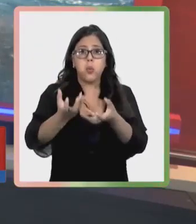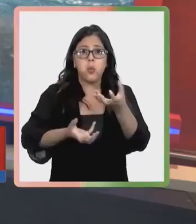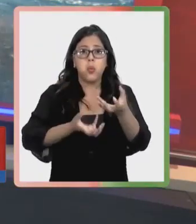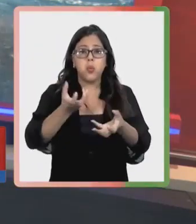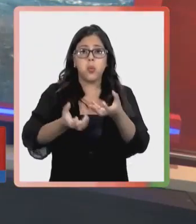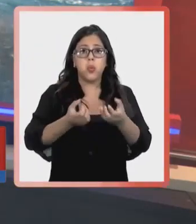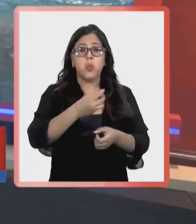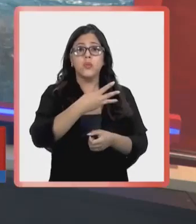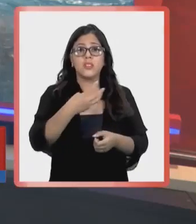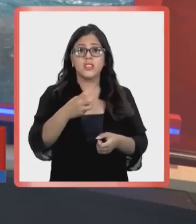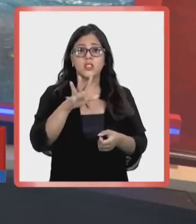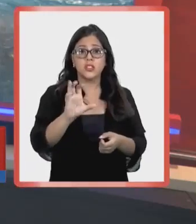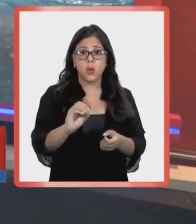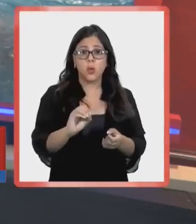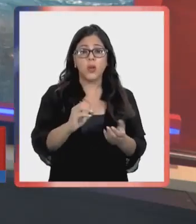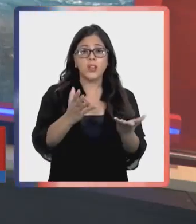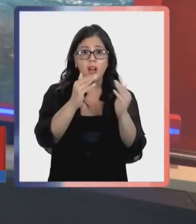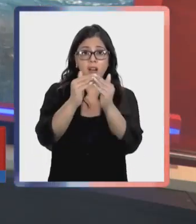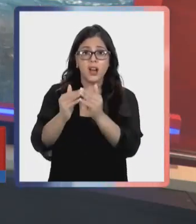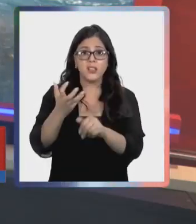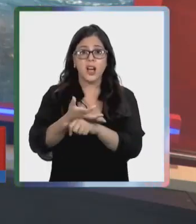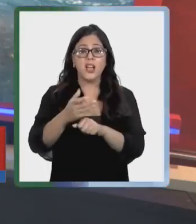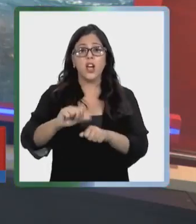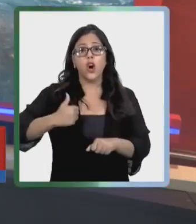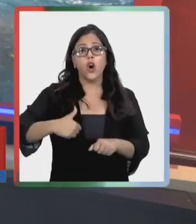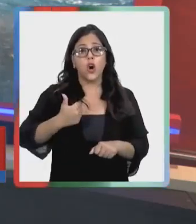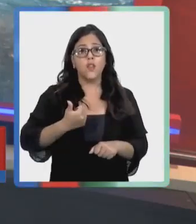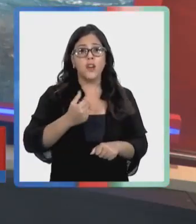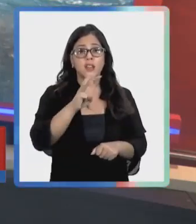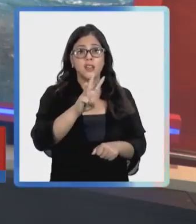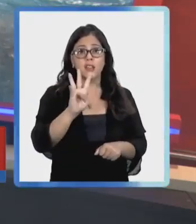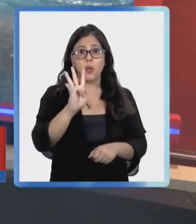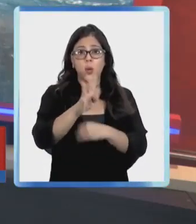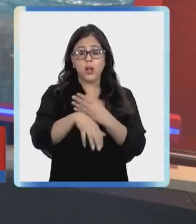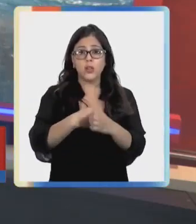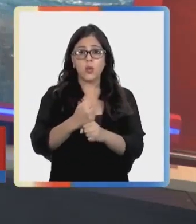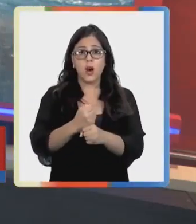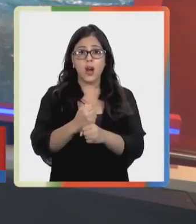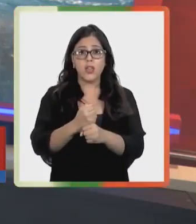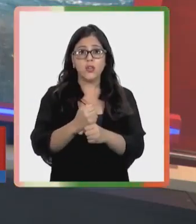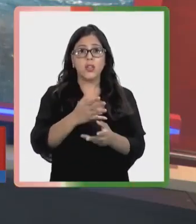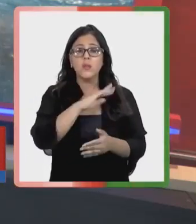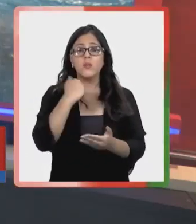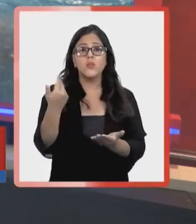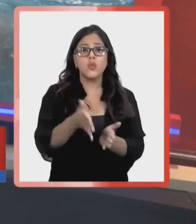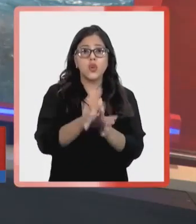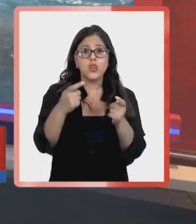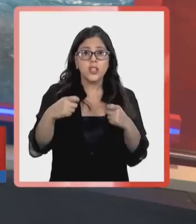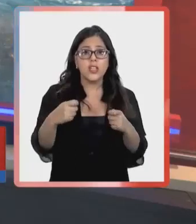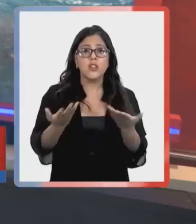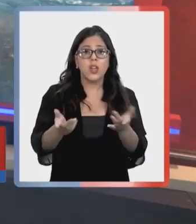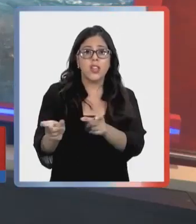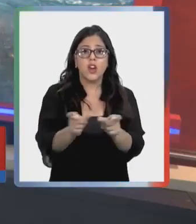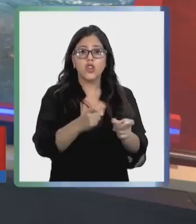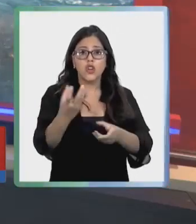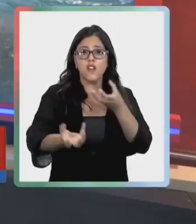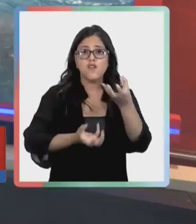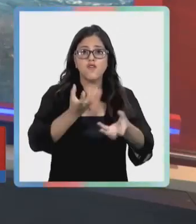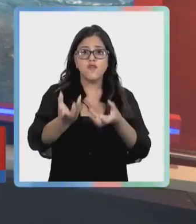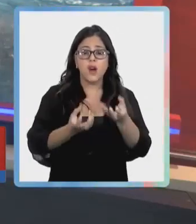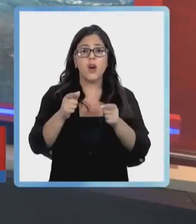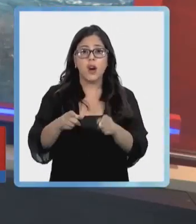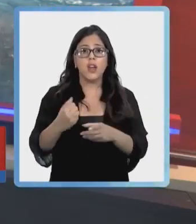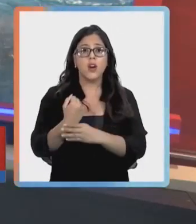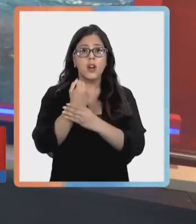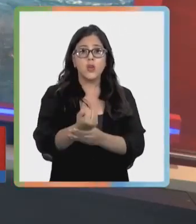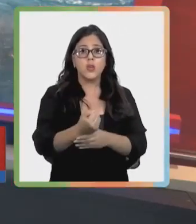fuego ha destruido 350 hectáreas. El joven piloto de 34 años murió intentando trabajar para apagar las llamas.